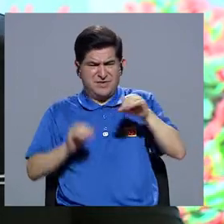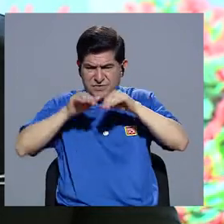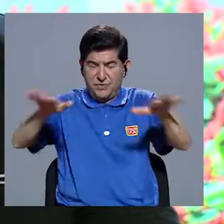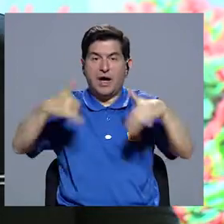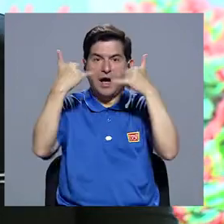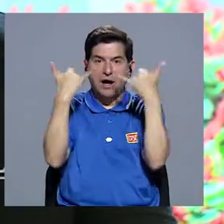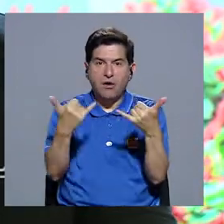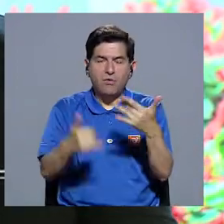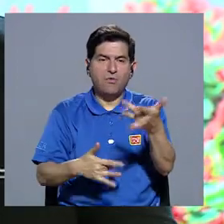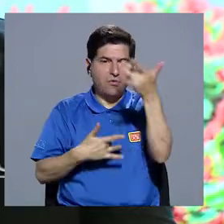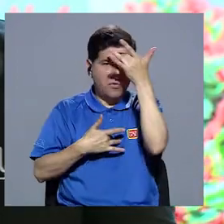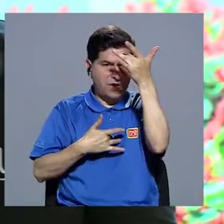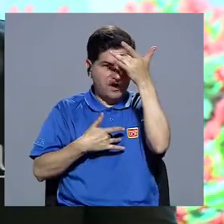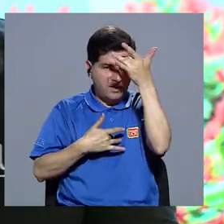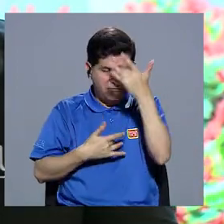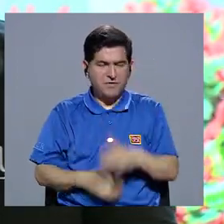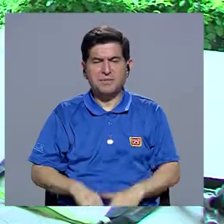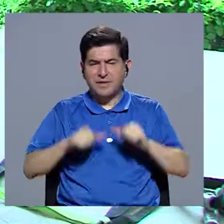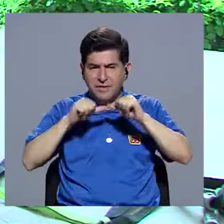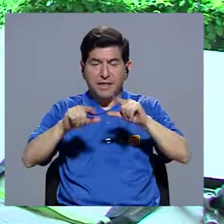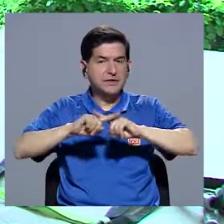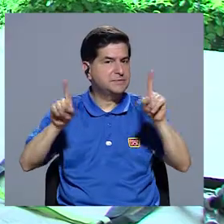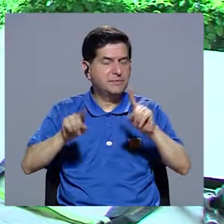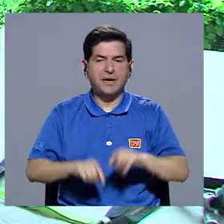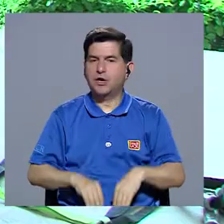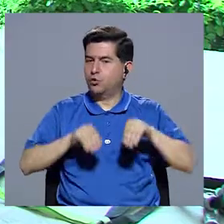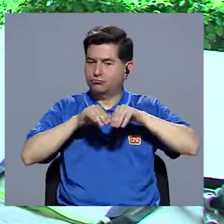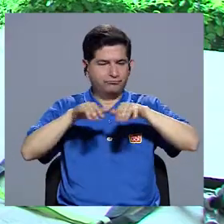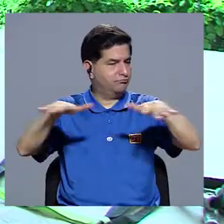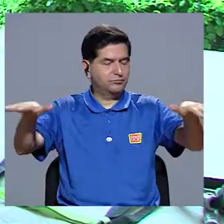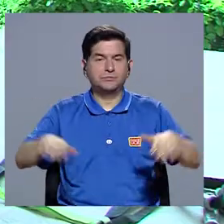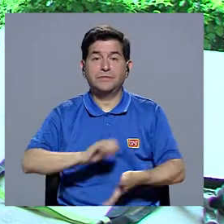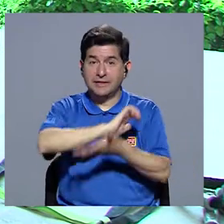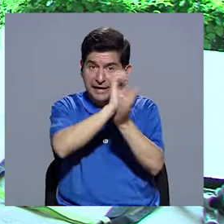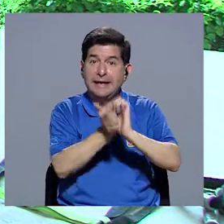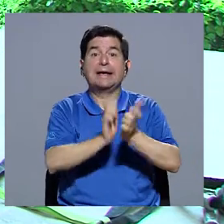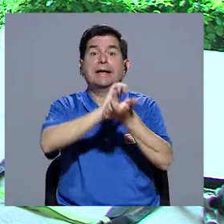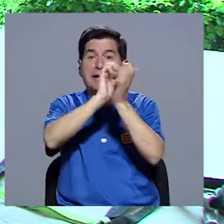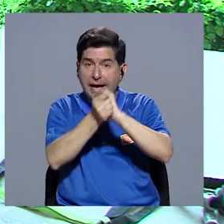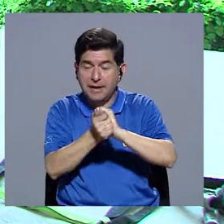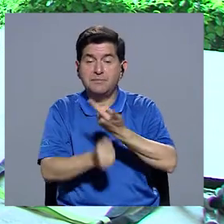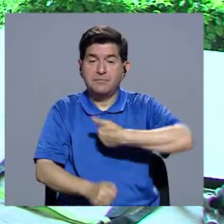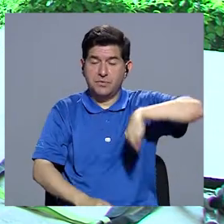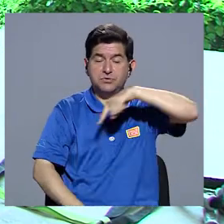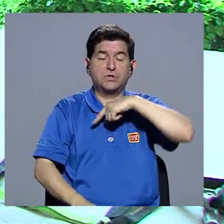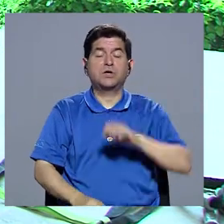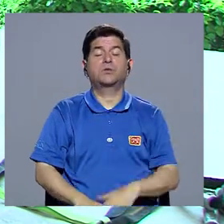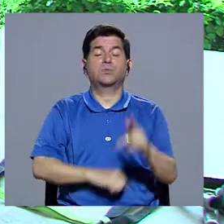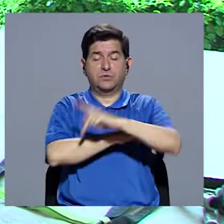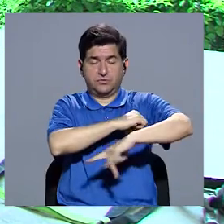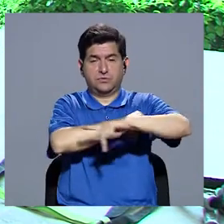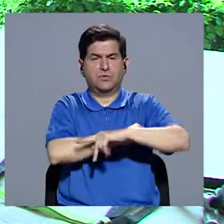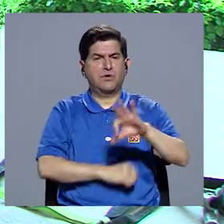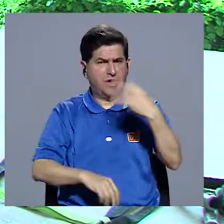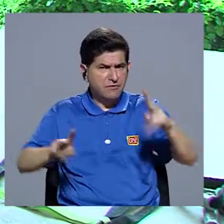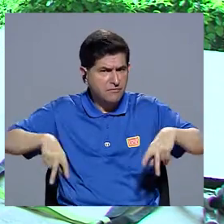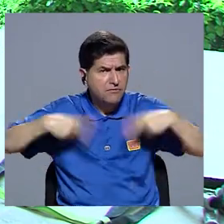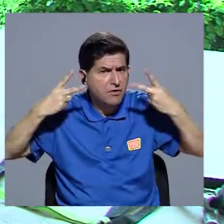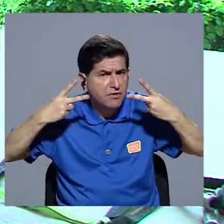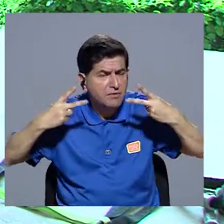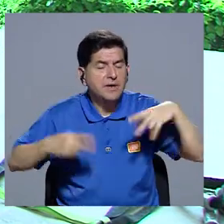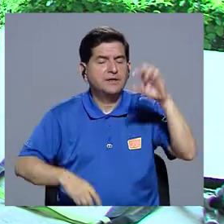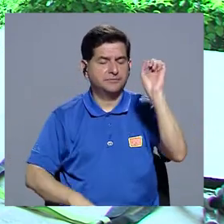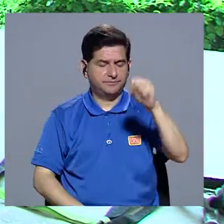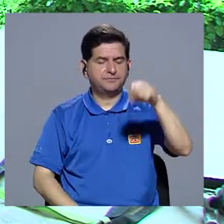a enfermedades no transmisibles debido a los cambios que hemos venido atravesando en nuestro país. ¿En los estilos de vida? Sí.